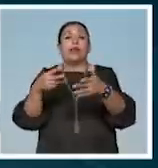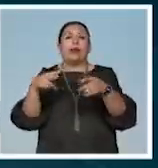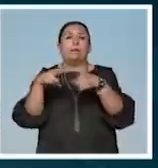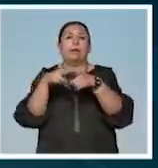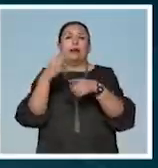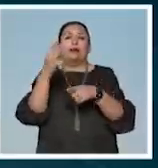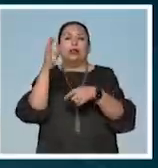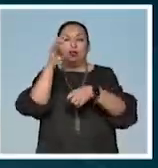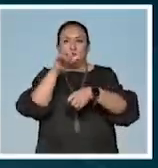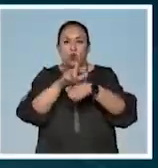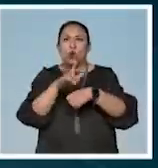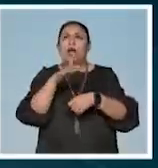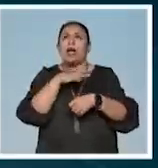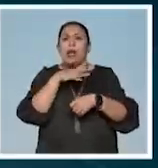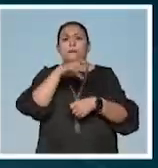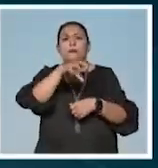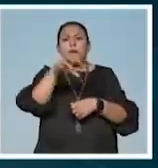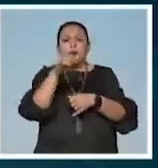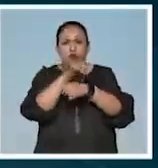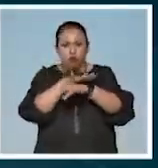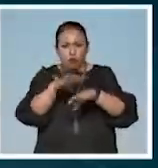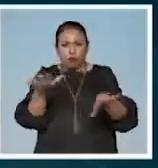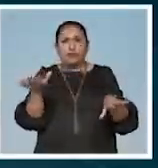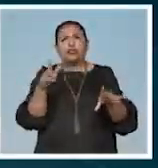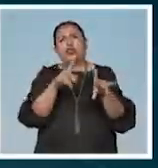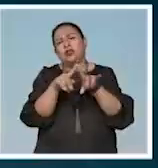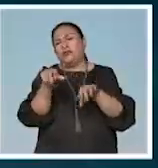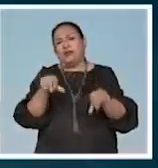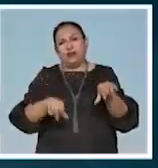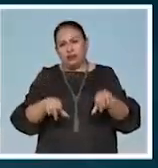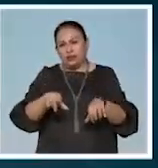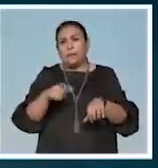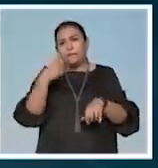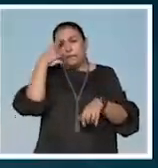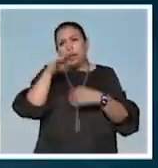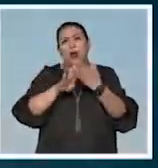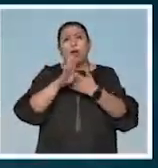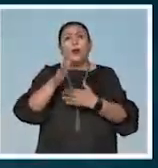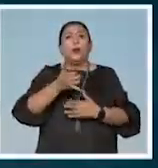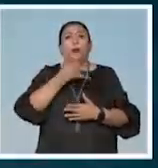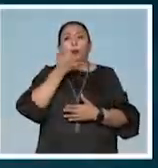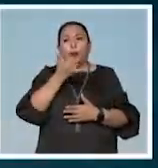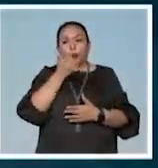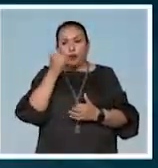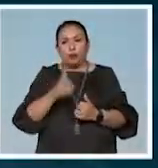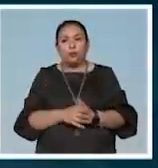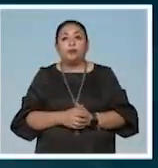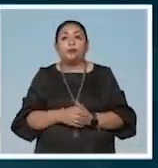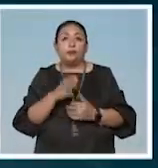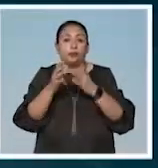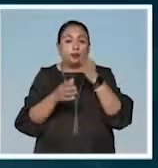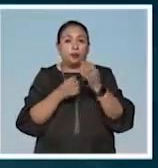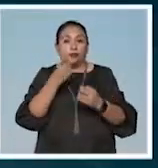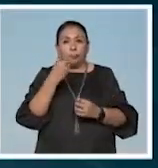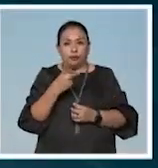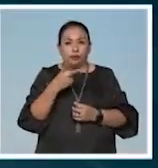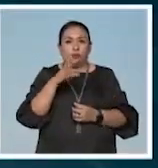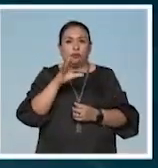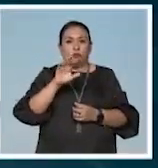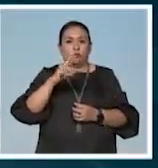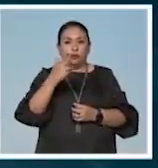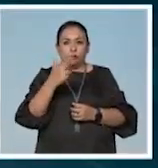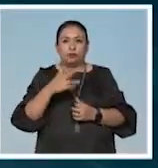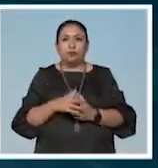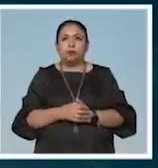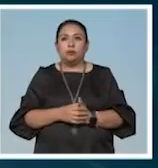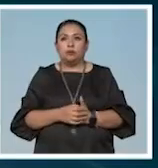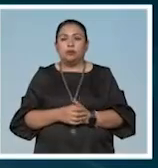culturas donde habrá módulos de información y diferentes actividades de prevención. Para Noticias 22 César